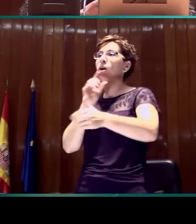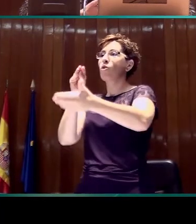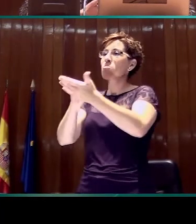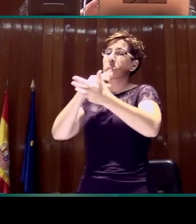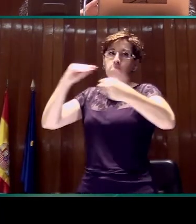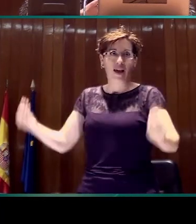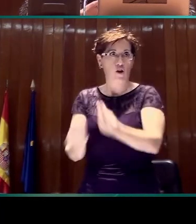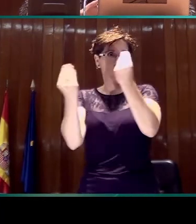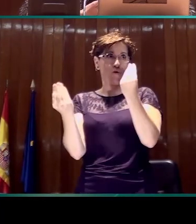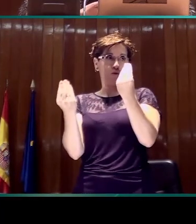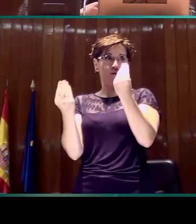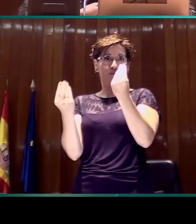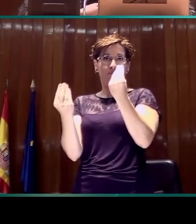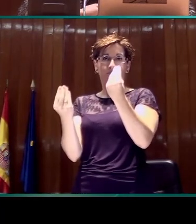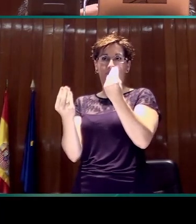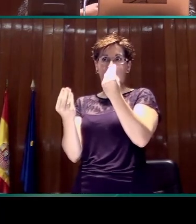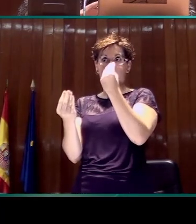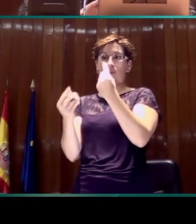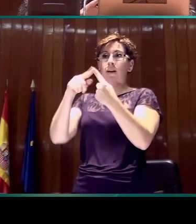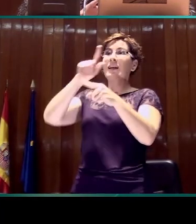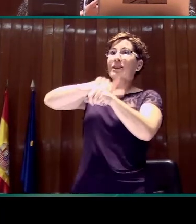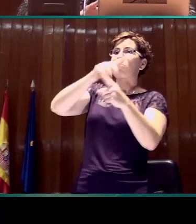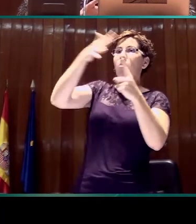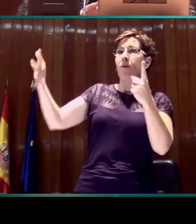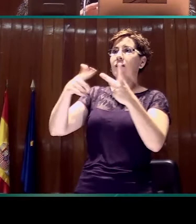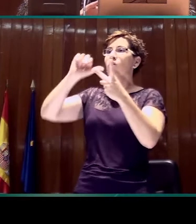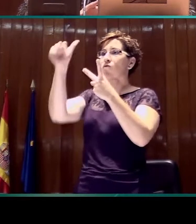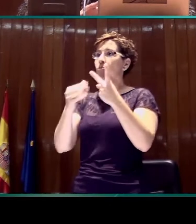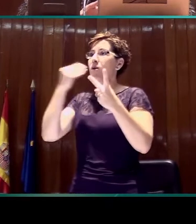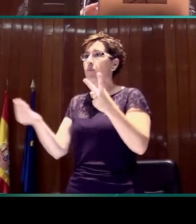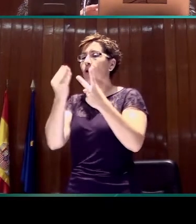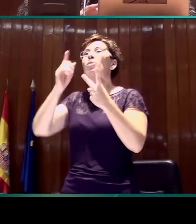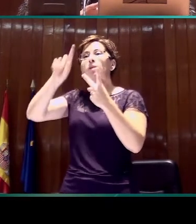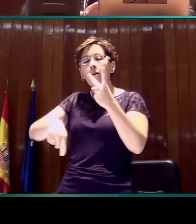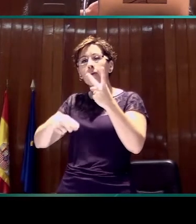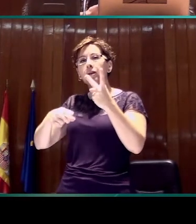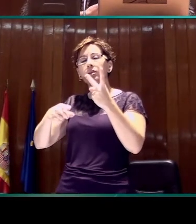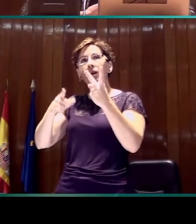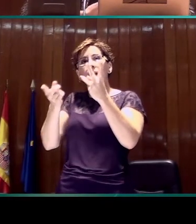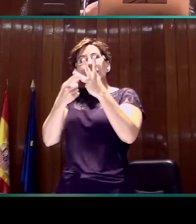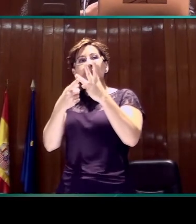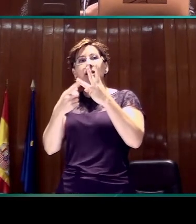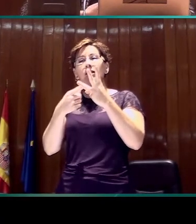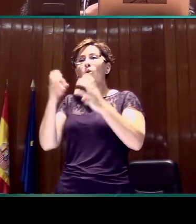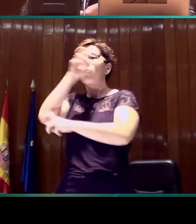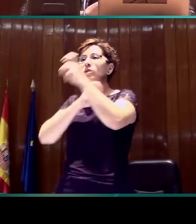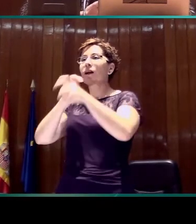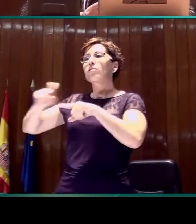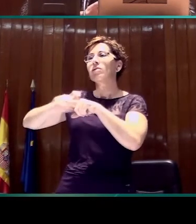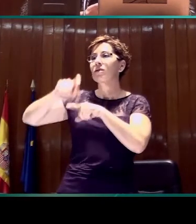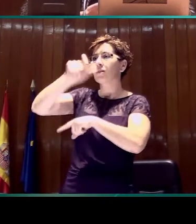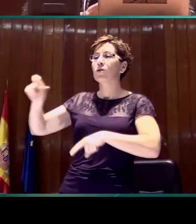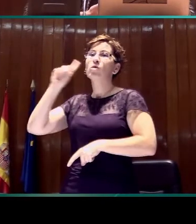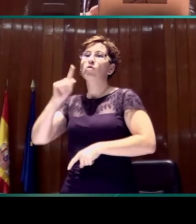Y atender a estas dos demandas supone tener en cuenta cuál es la heterogeneidad de las personas sordas, entendiendo que hay